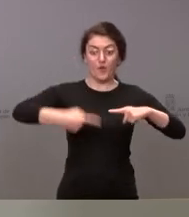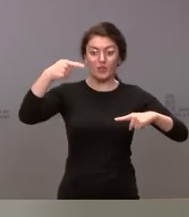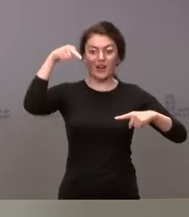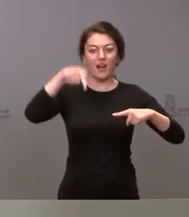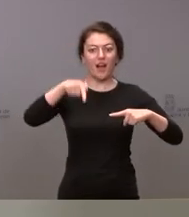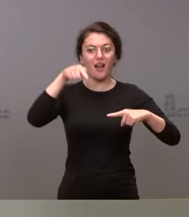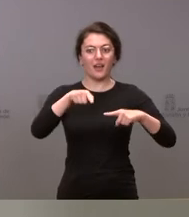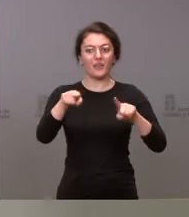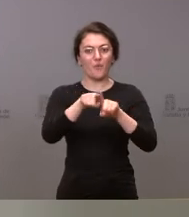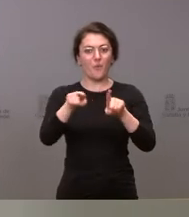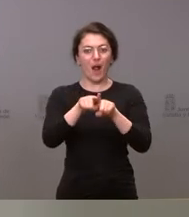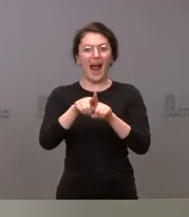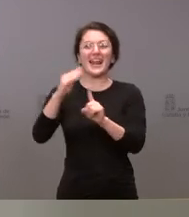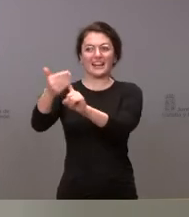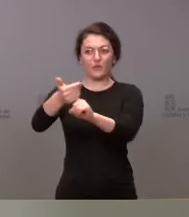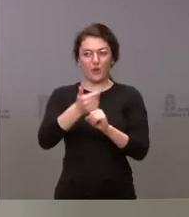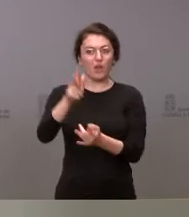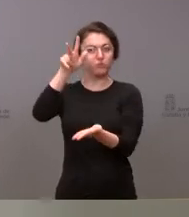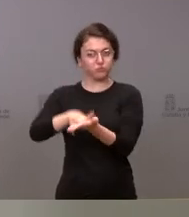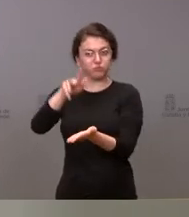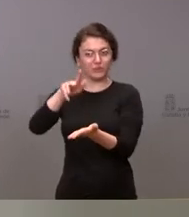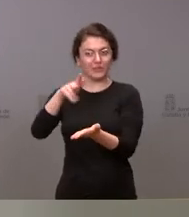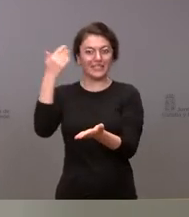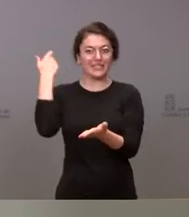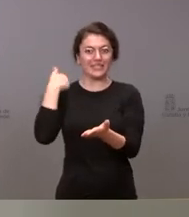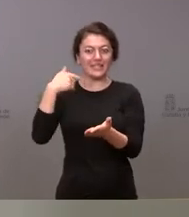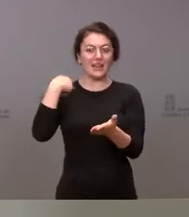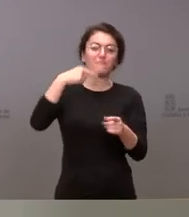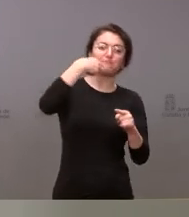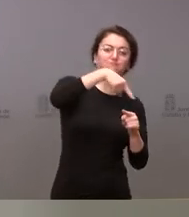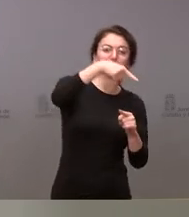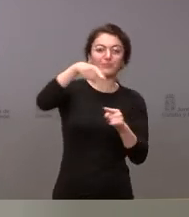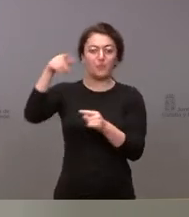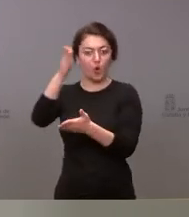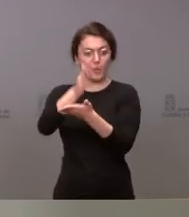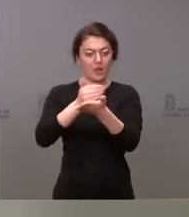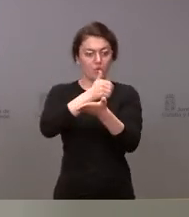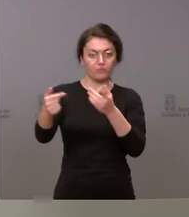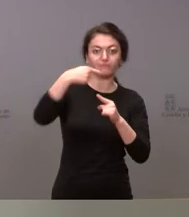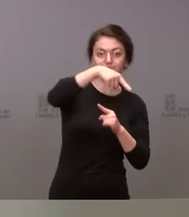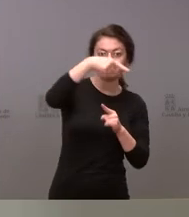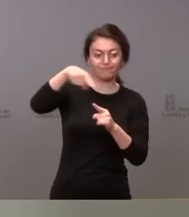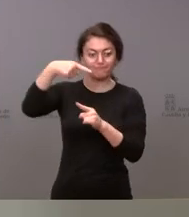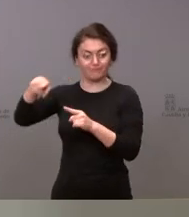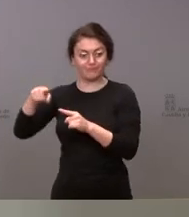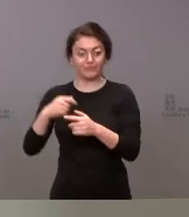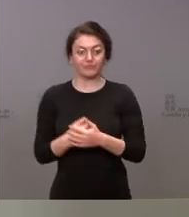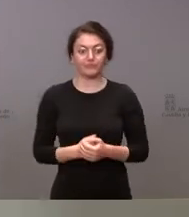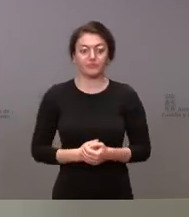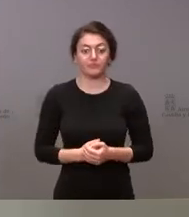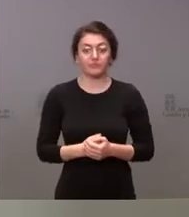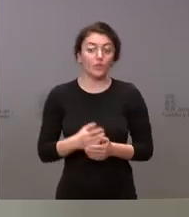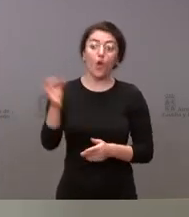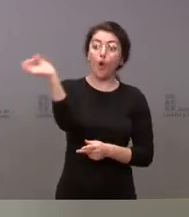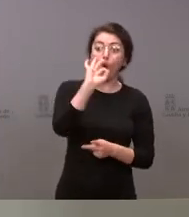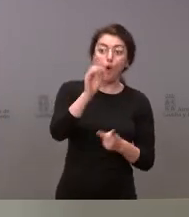y se pueda ir asignando a las distintas comunidades autónomas su ubicación y su instancia. Pero estamos viendo también un mecanismo